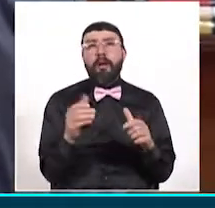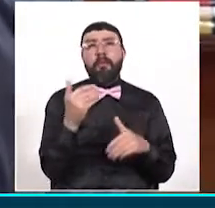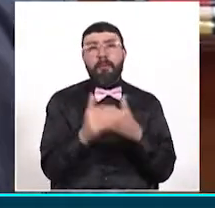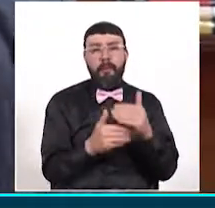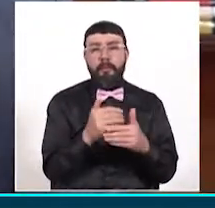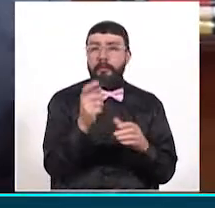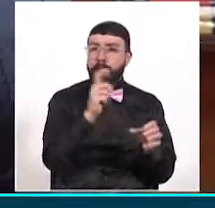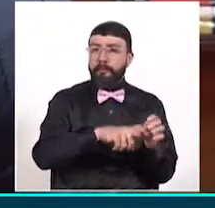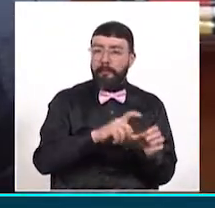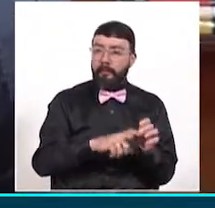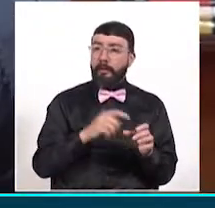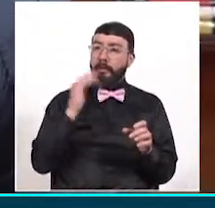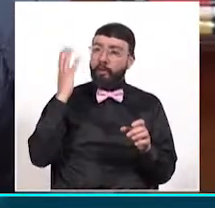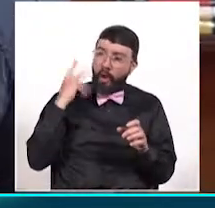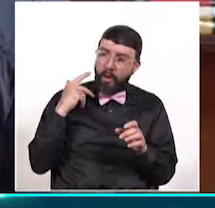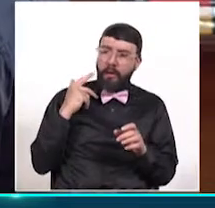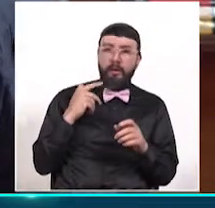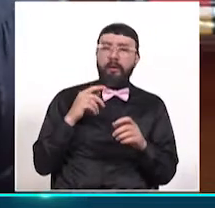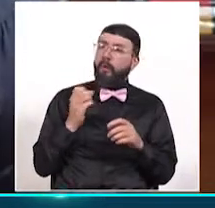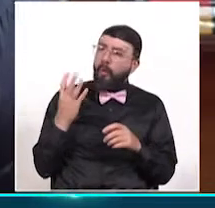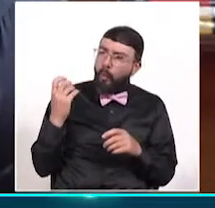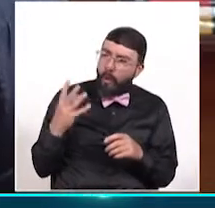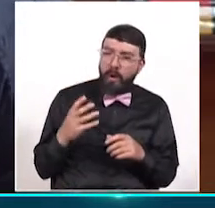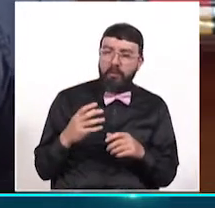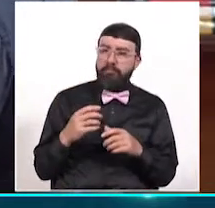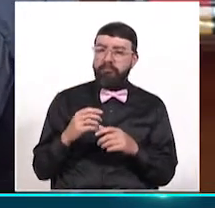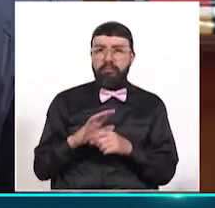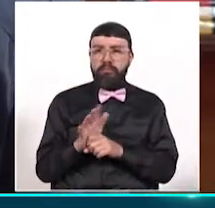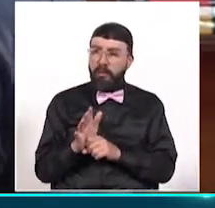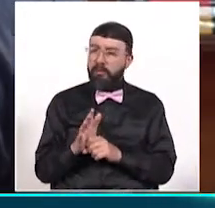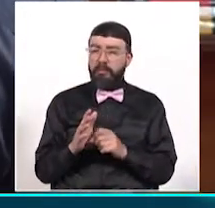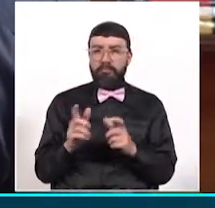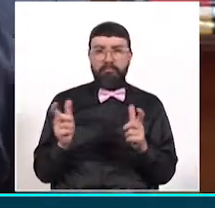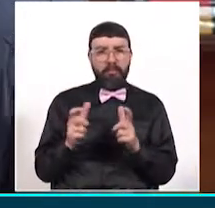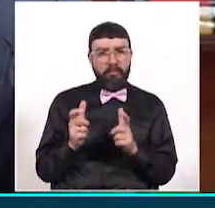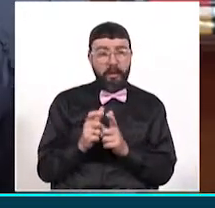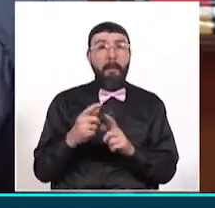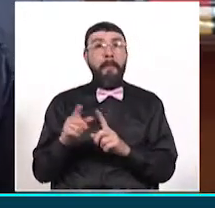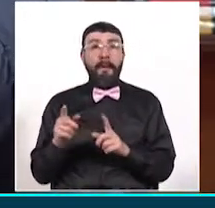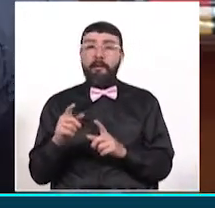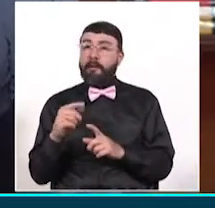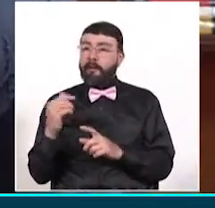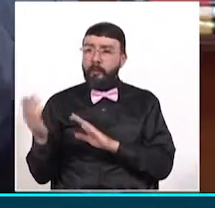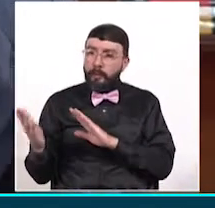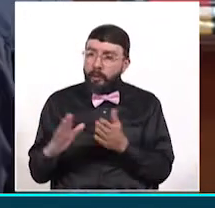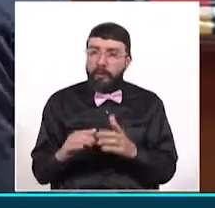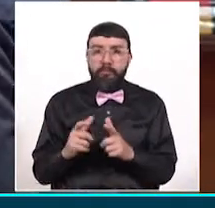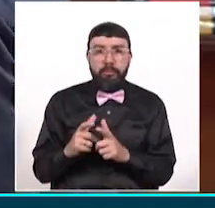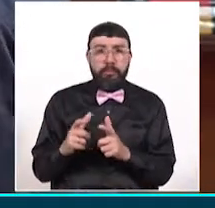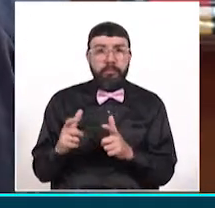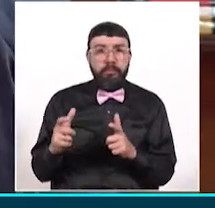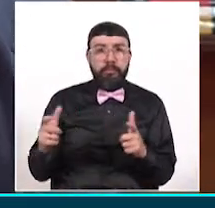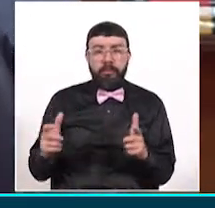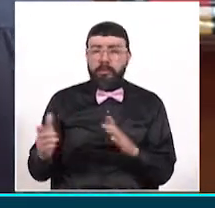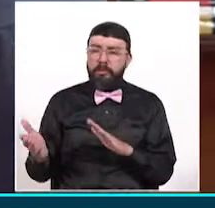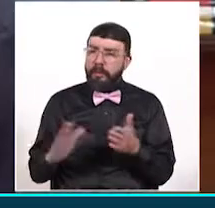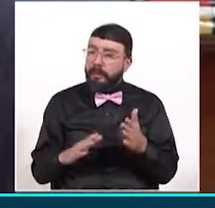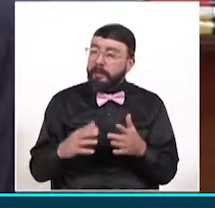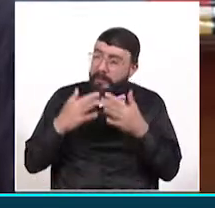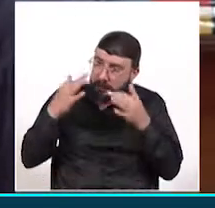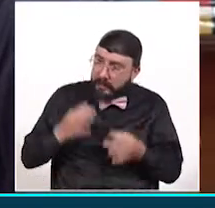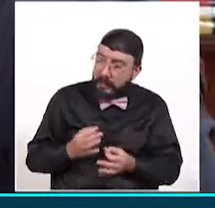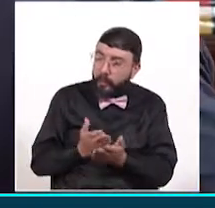día el reporte de contagiados, pero sigue preocupando la cantidad de personas que fallecen por COVID-19 y esto nos lleva a mantener siempre las medidas de bioseguridad.